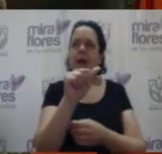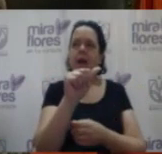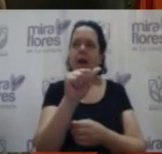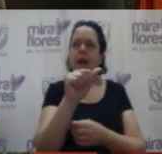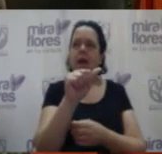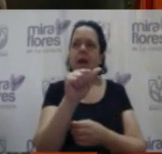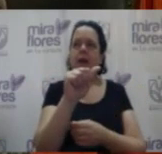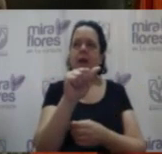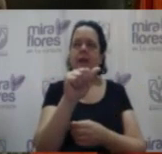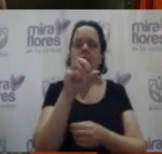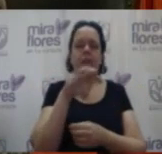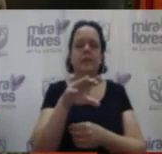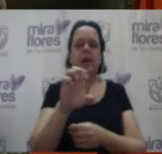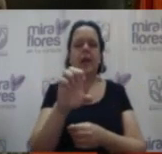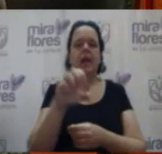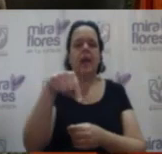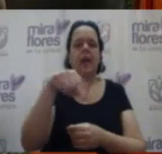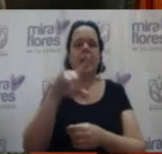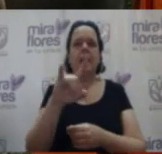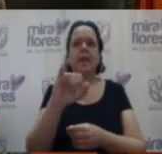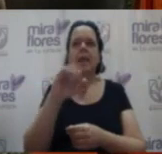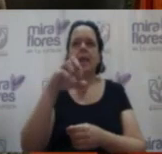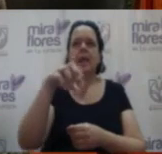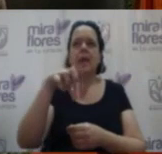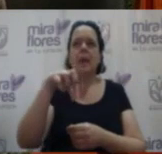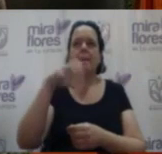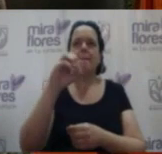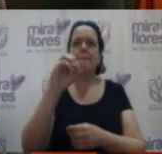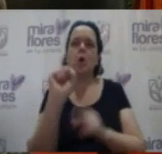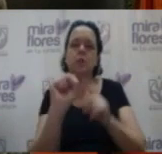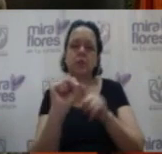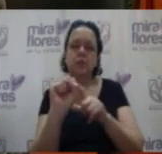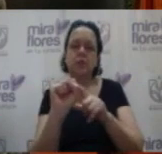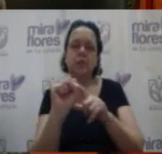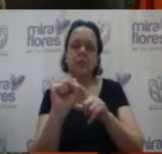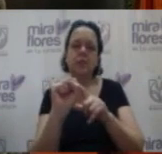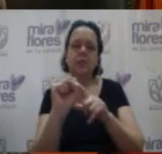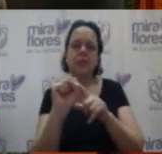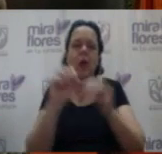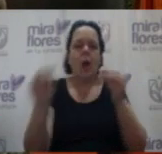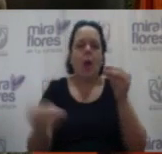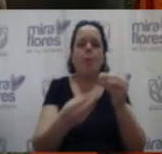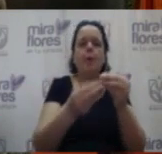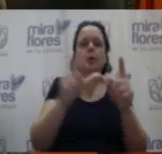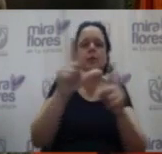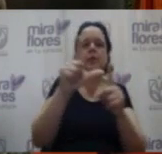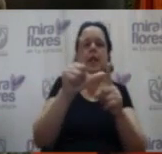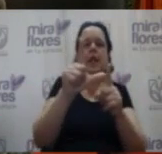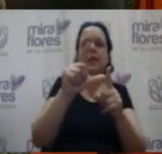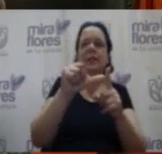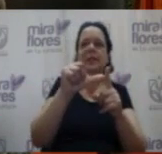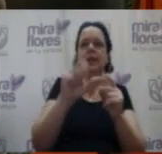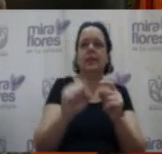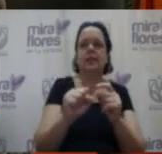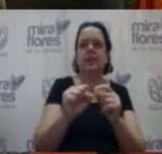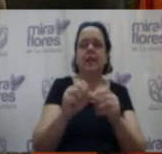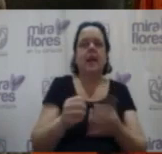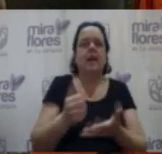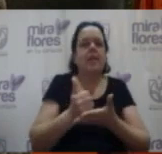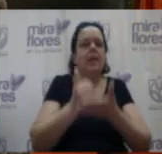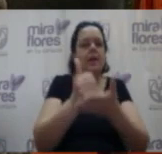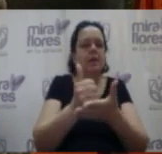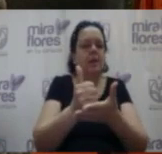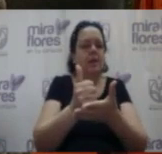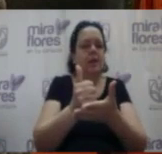equipos que van a facilitar el funcionamiento